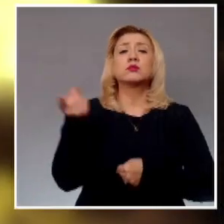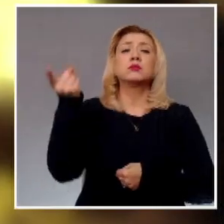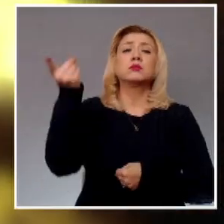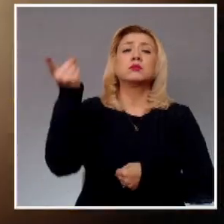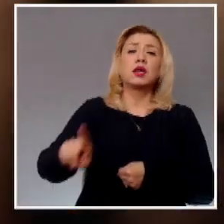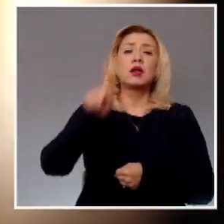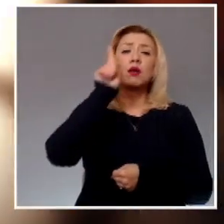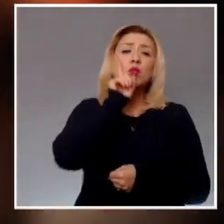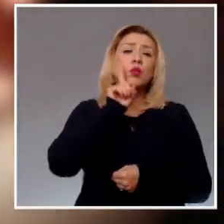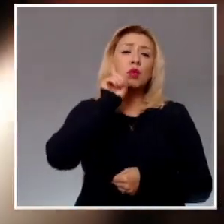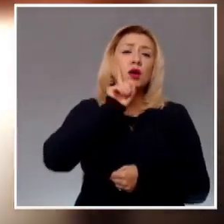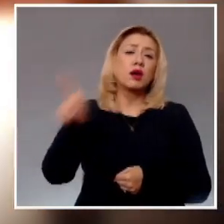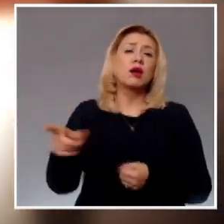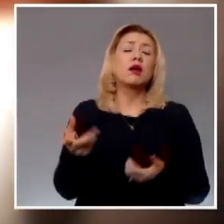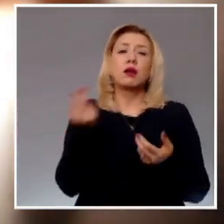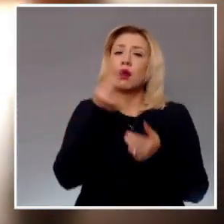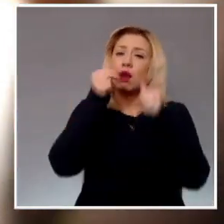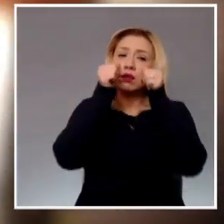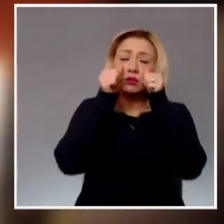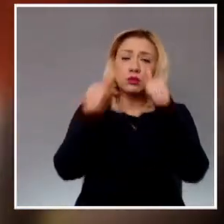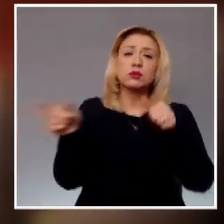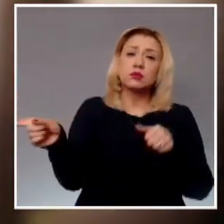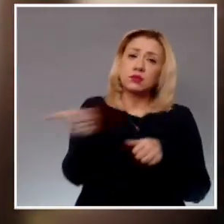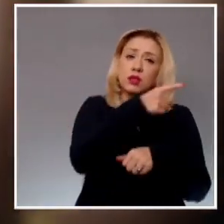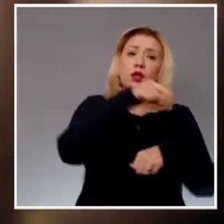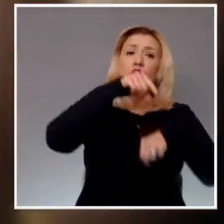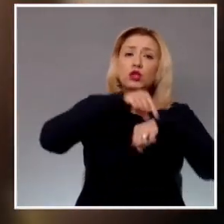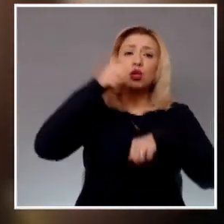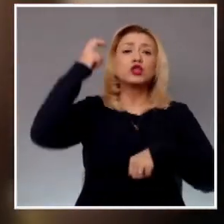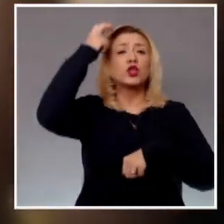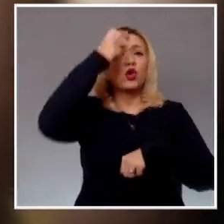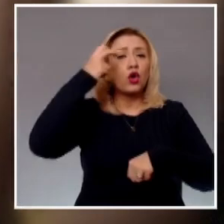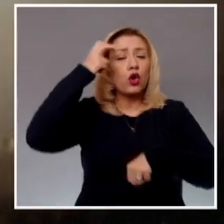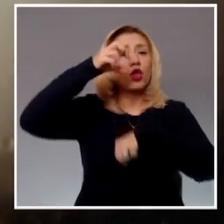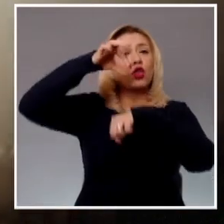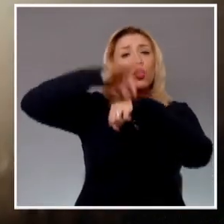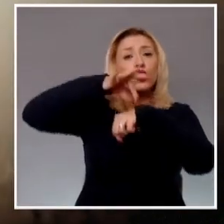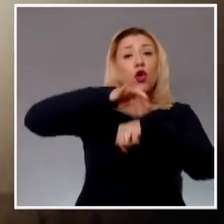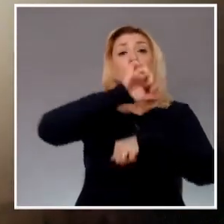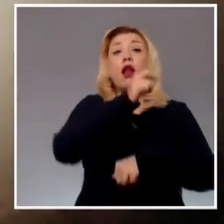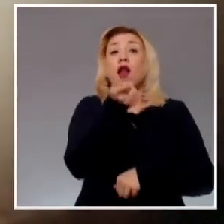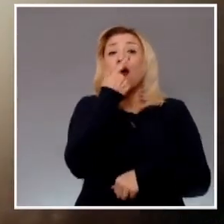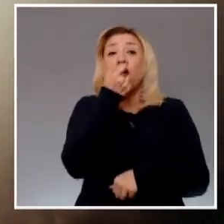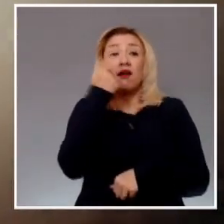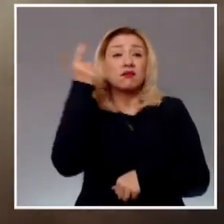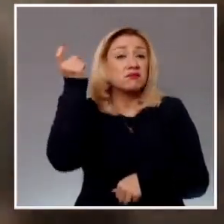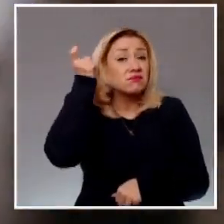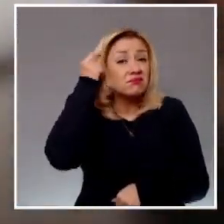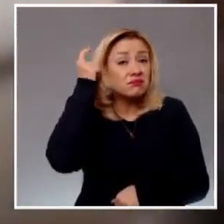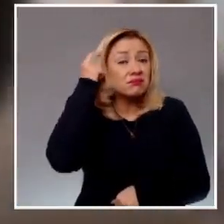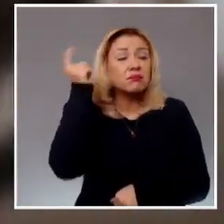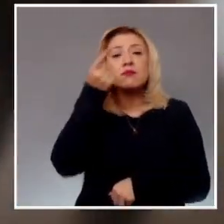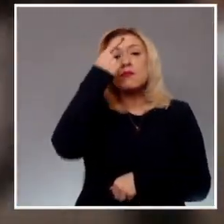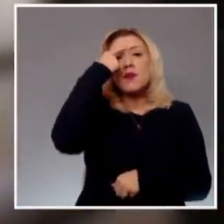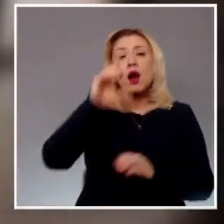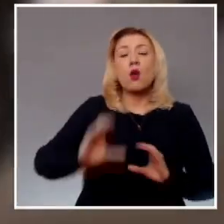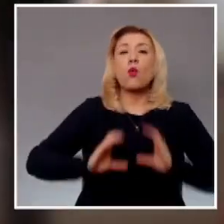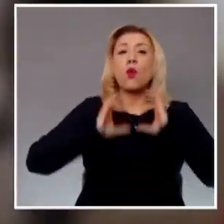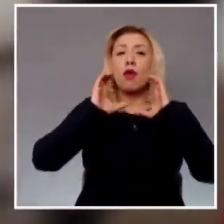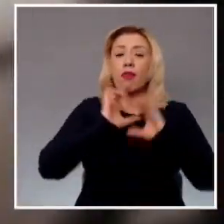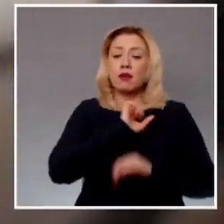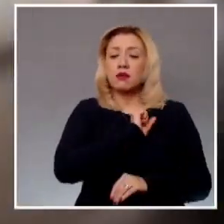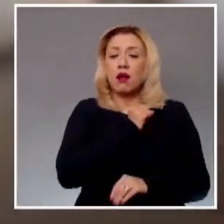atención médica psicológica y psiquiátrica con el fin de salvaguardar la vida integridad física y